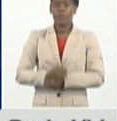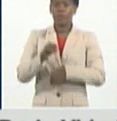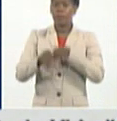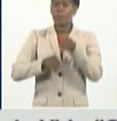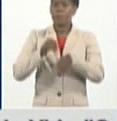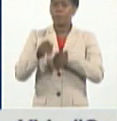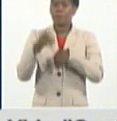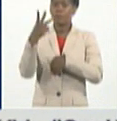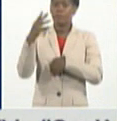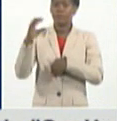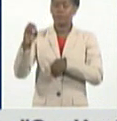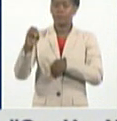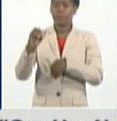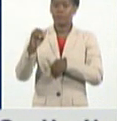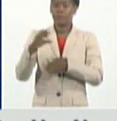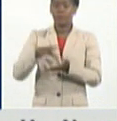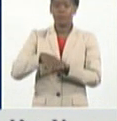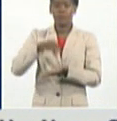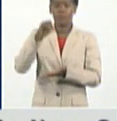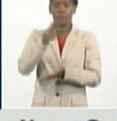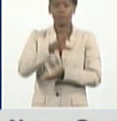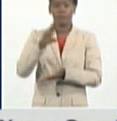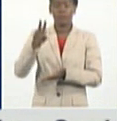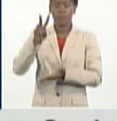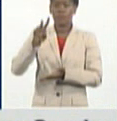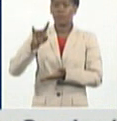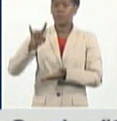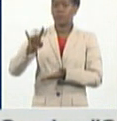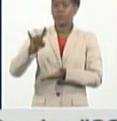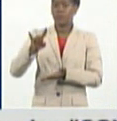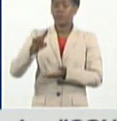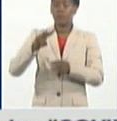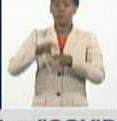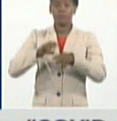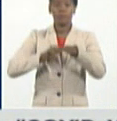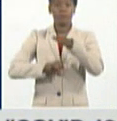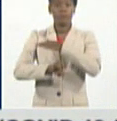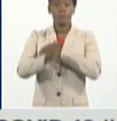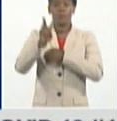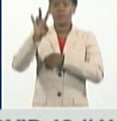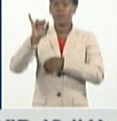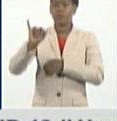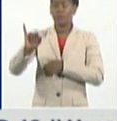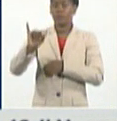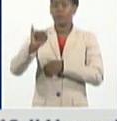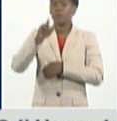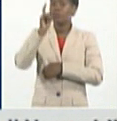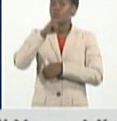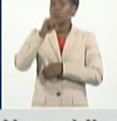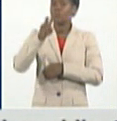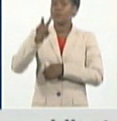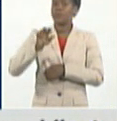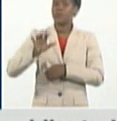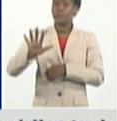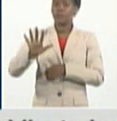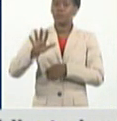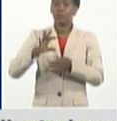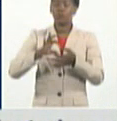Revolución 29, Habana del Este 26, Cotorro 25, Guanabacoa 24,